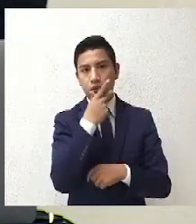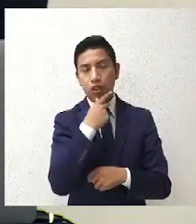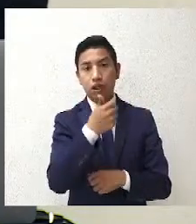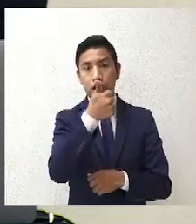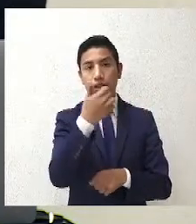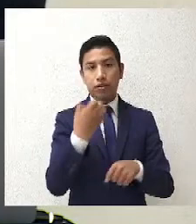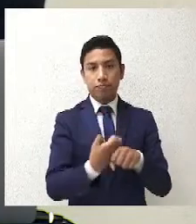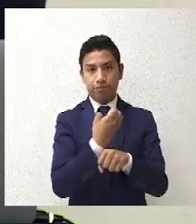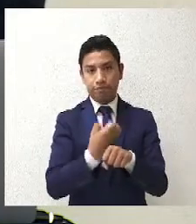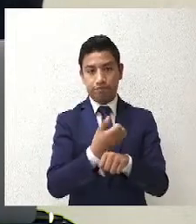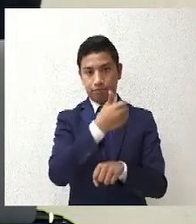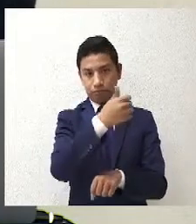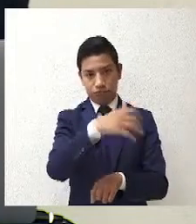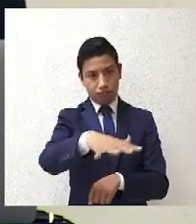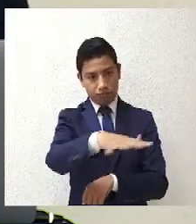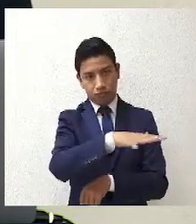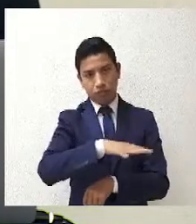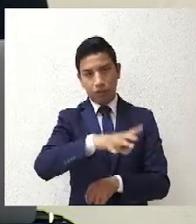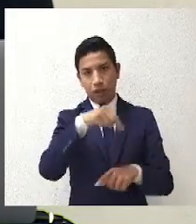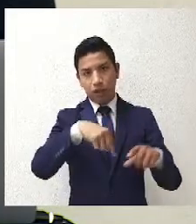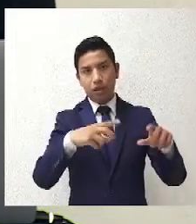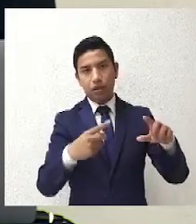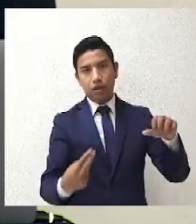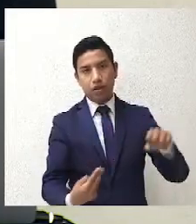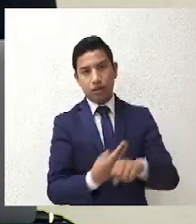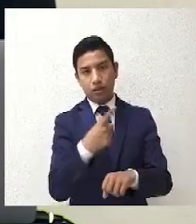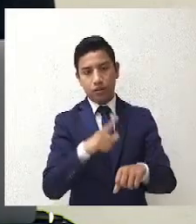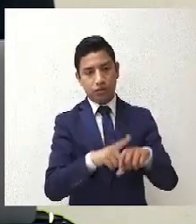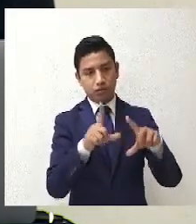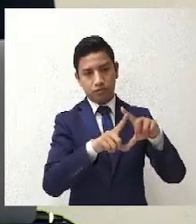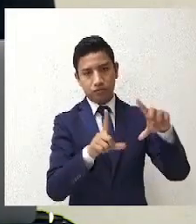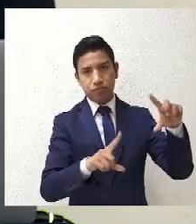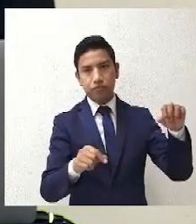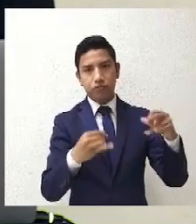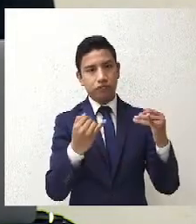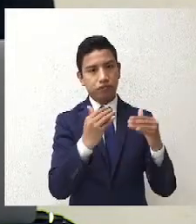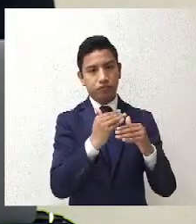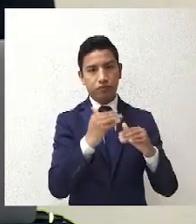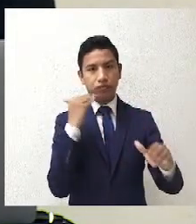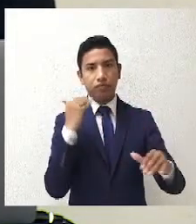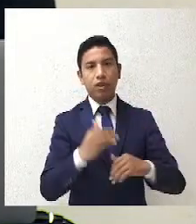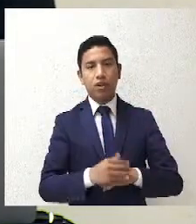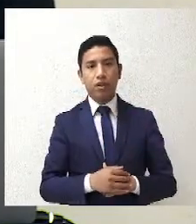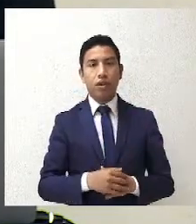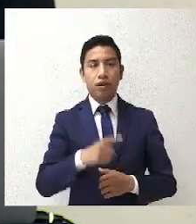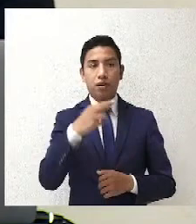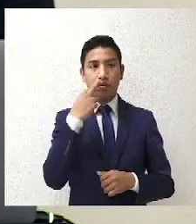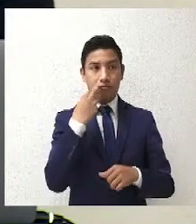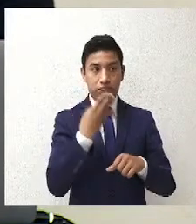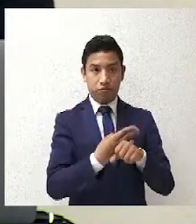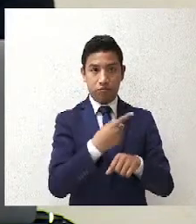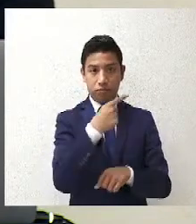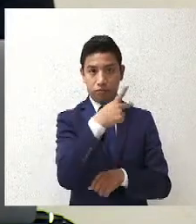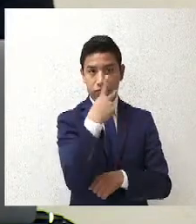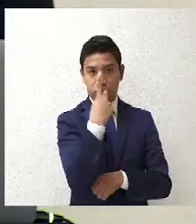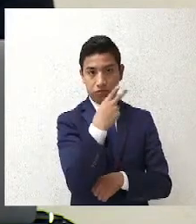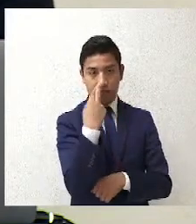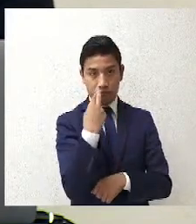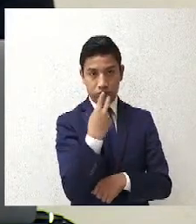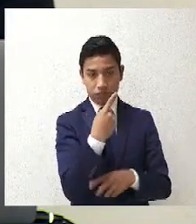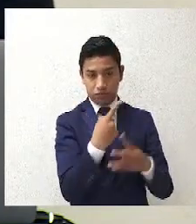Entonces, pues no hay una obligación de bloques de competitividad.